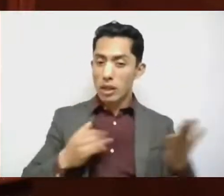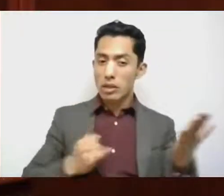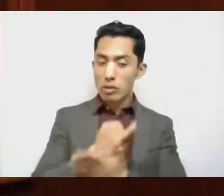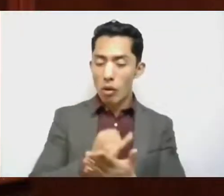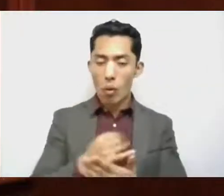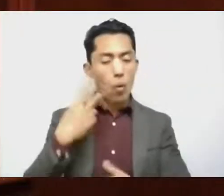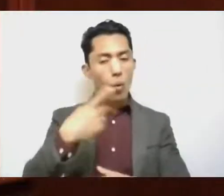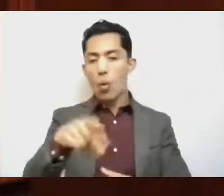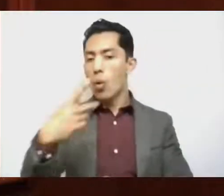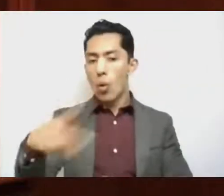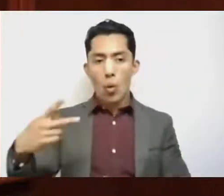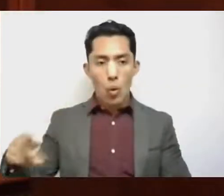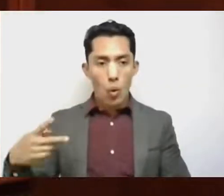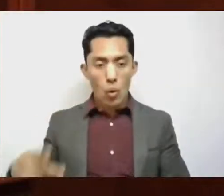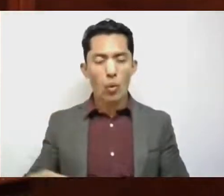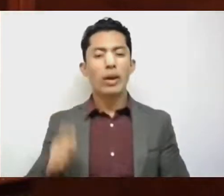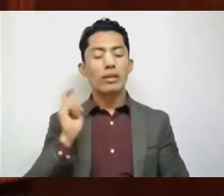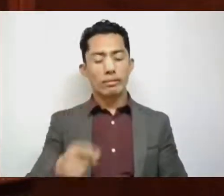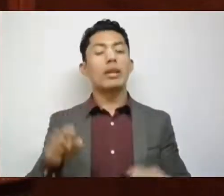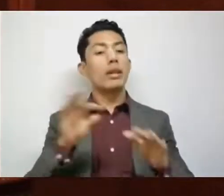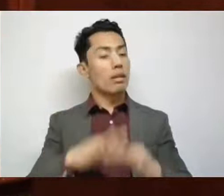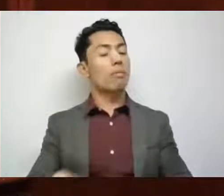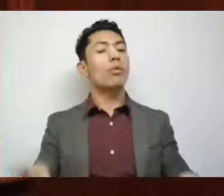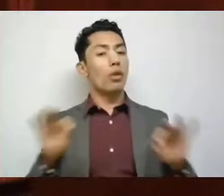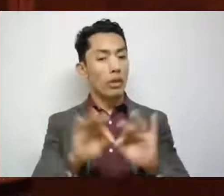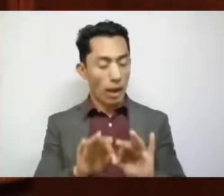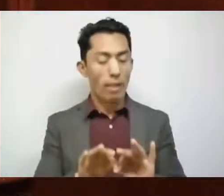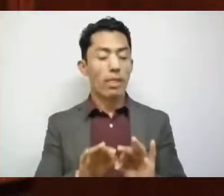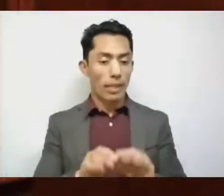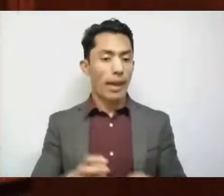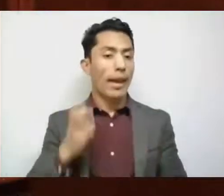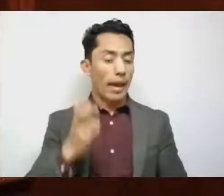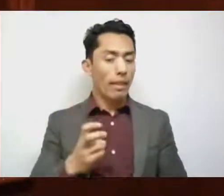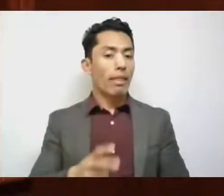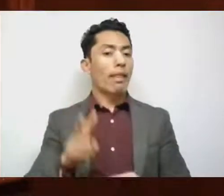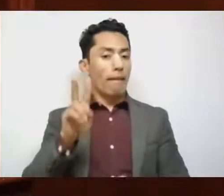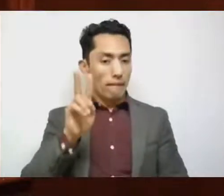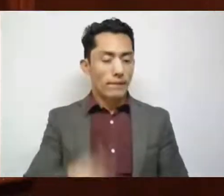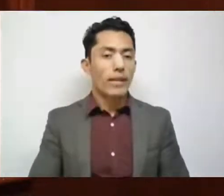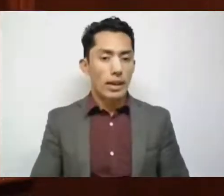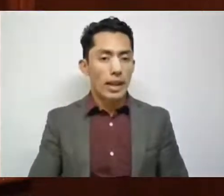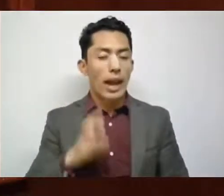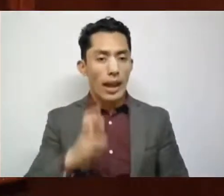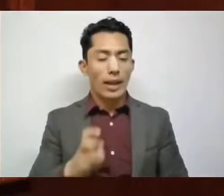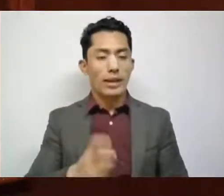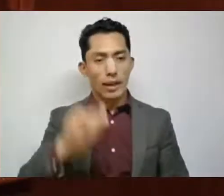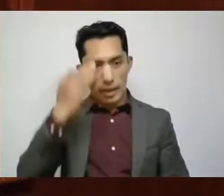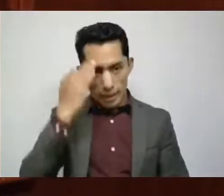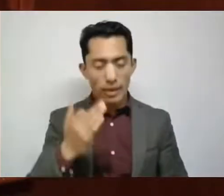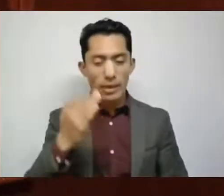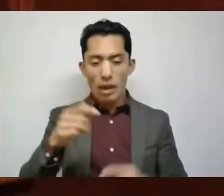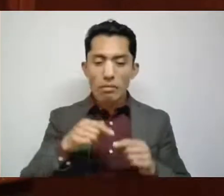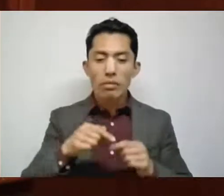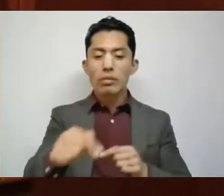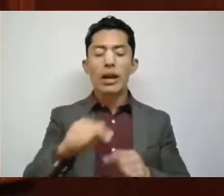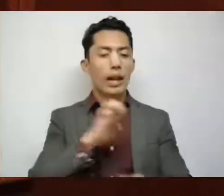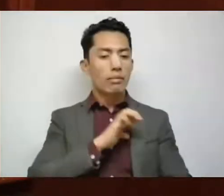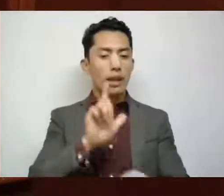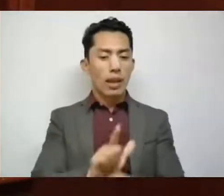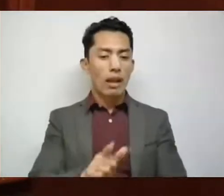esta es crucial de importancia que tiene este periodo especial.